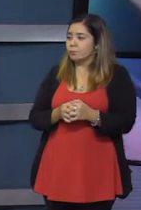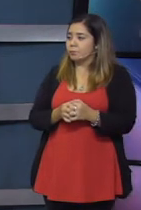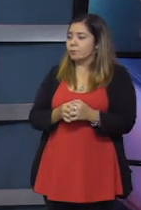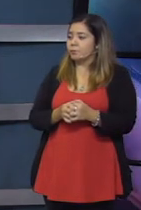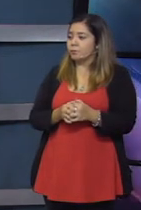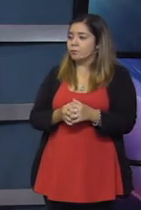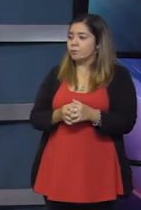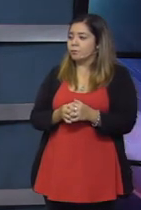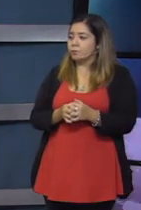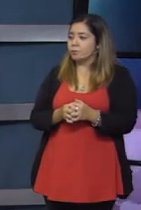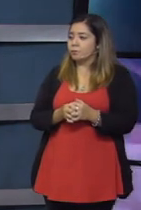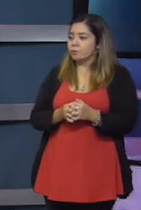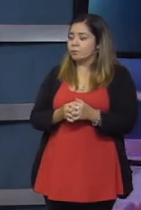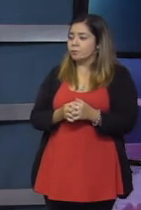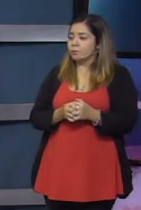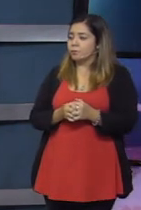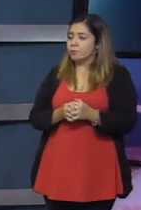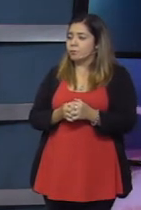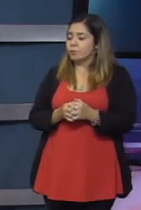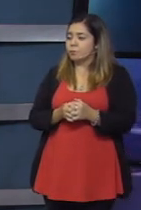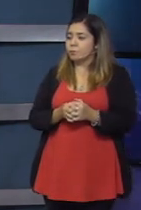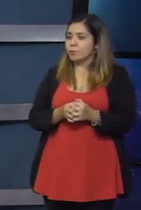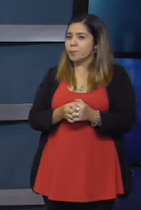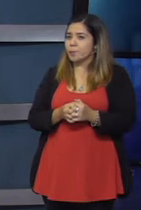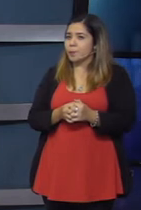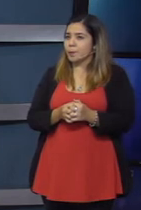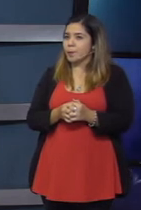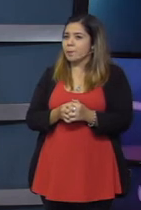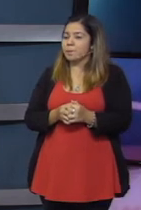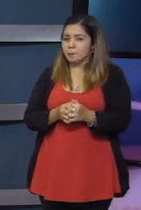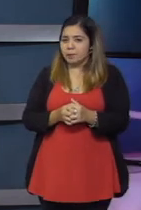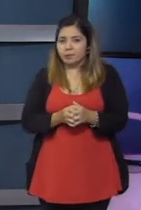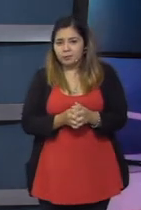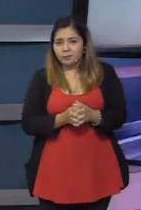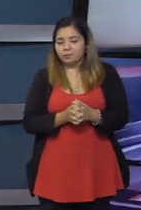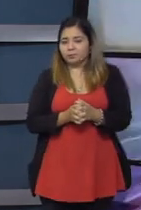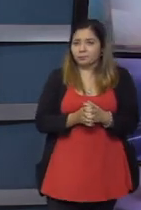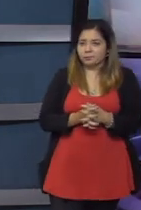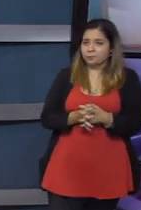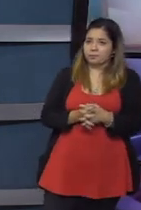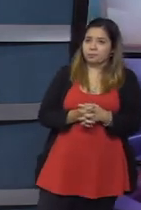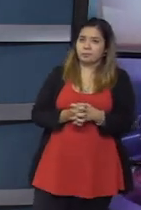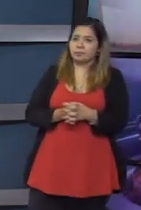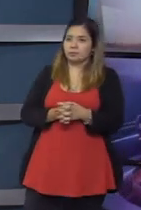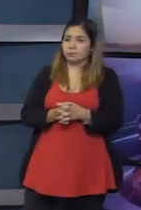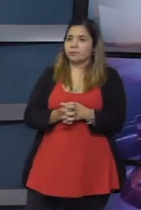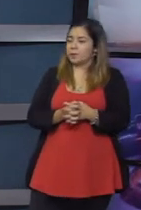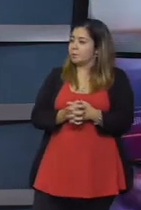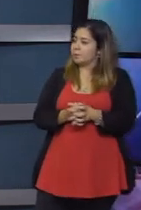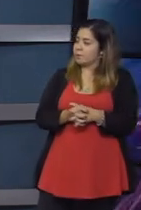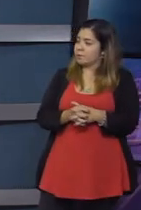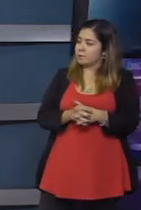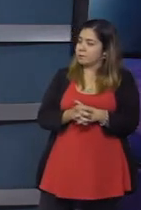menos en estos momentos que la ciudadanía no la está pasando para nada bien, como ya lo dije,